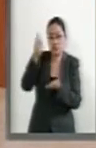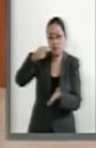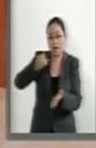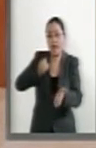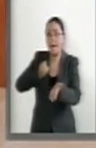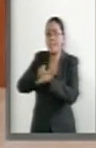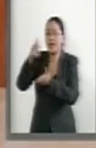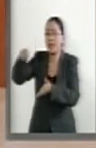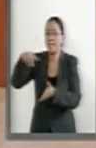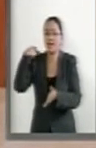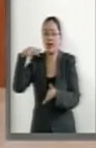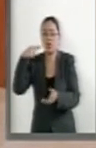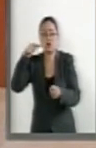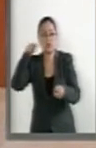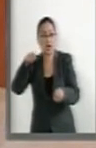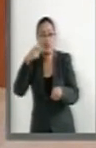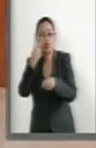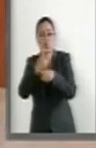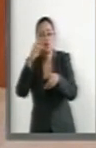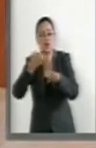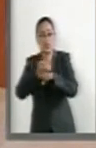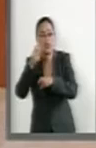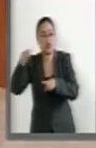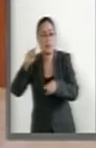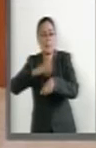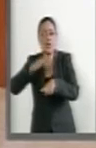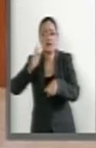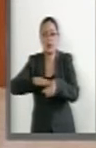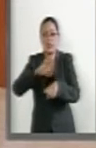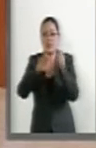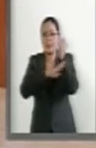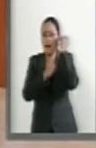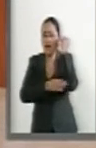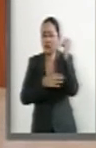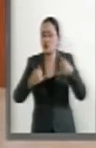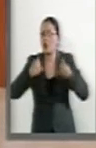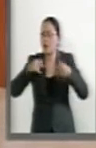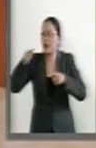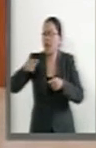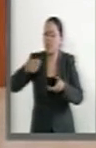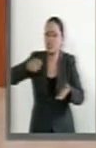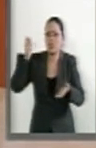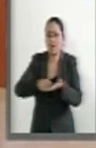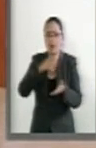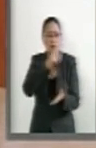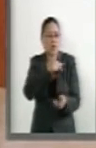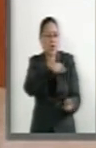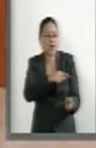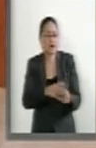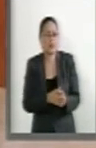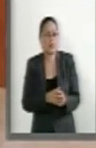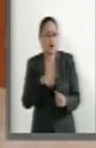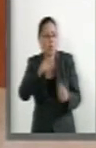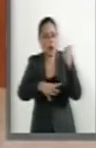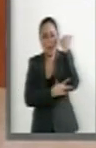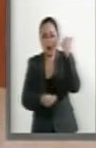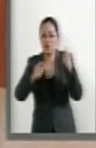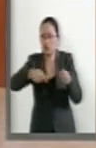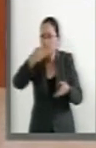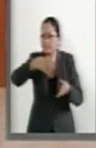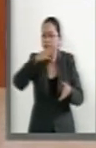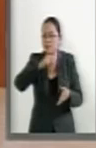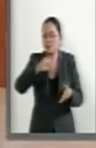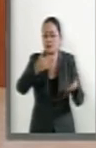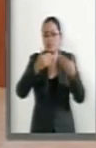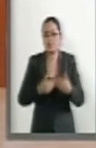Veracruz el segundo estado con mayores índices de embarazo adolescente. Entre los países de la Organización para la